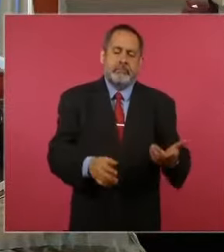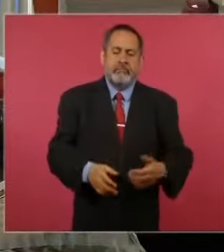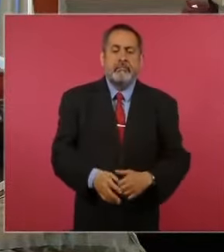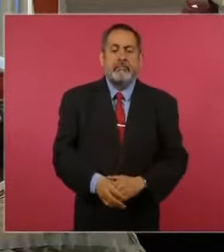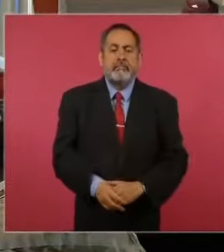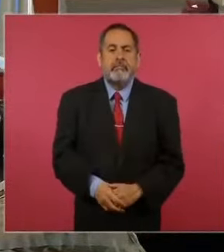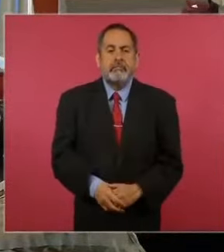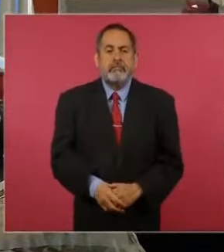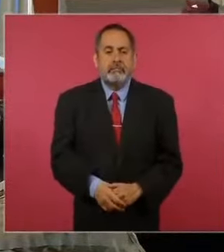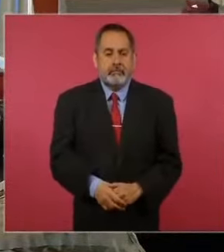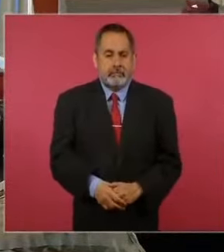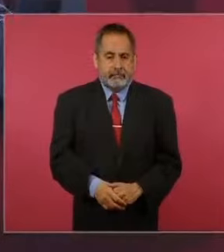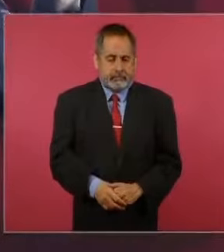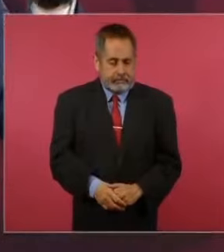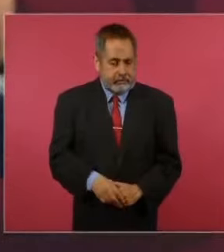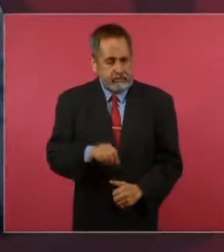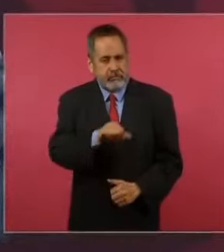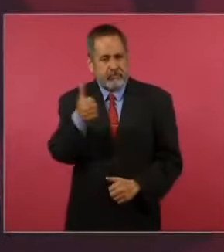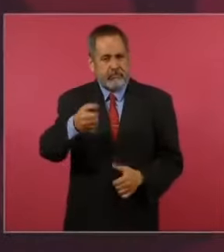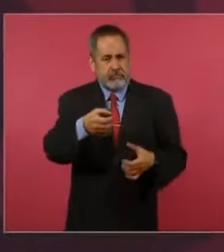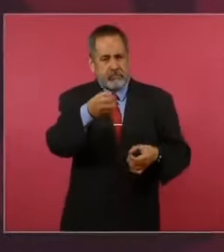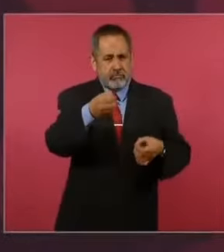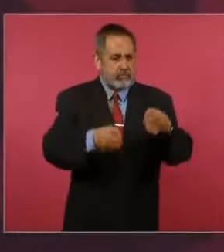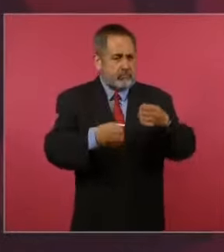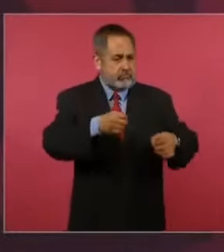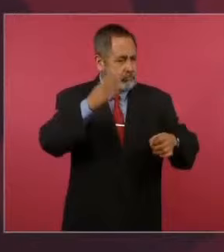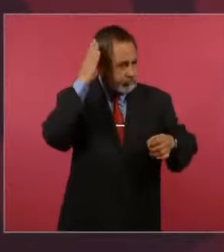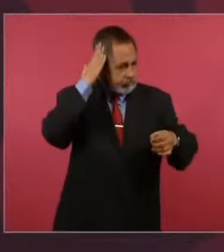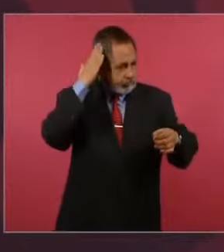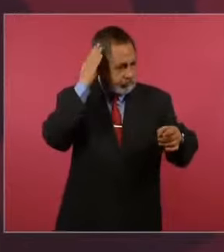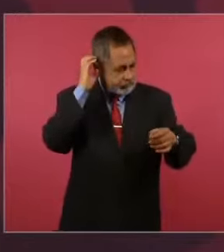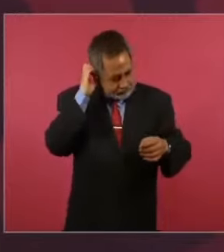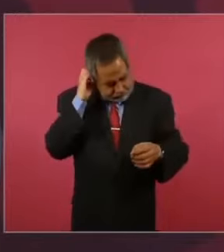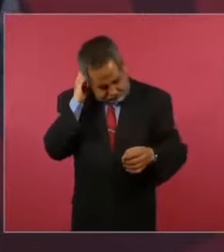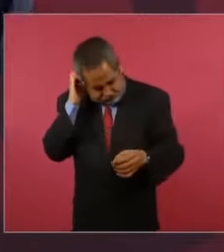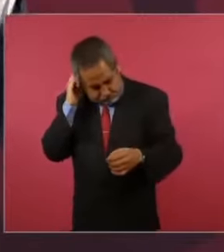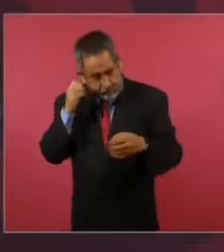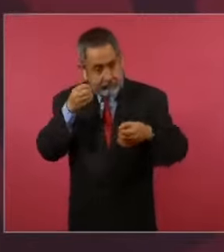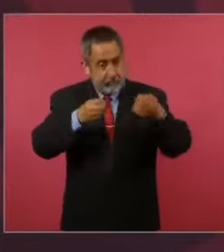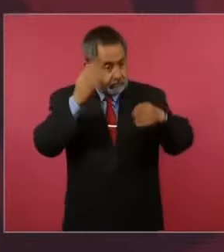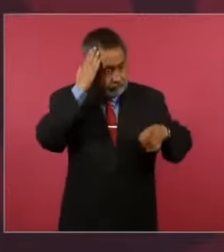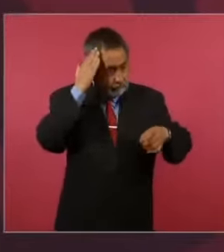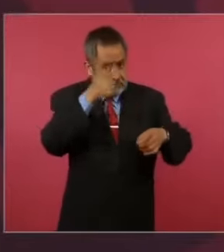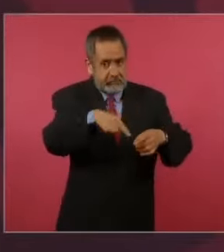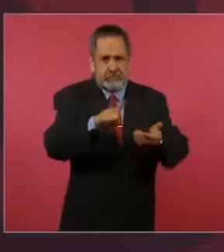Y otros ministros que son